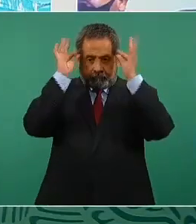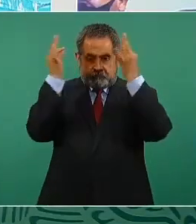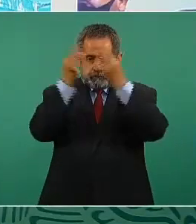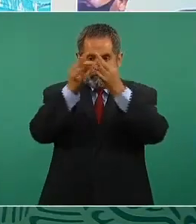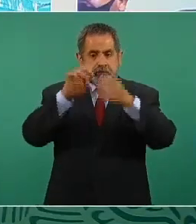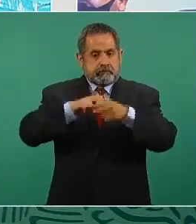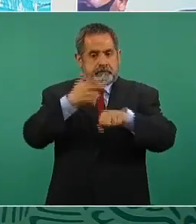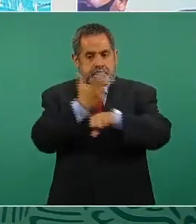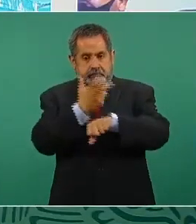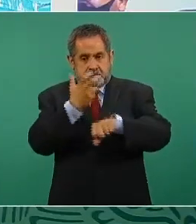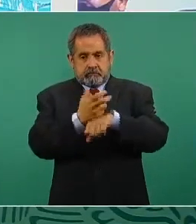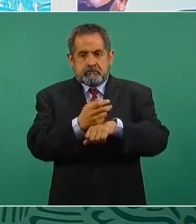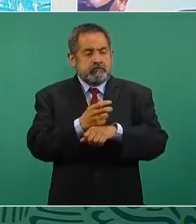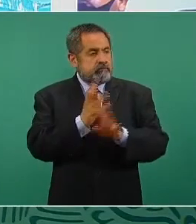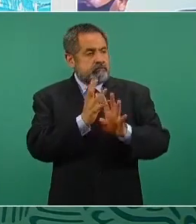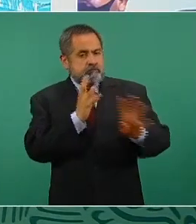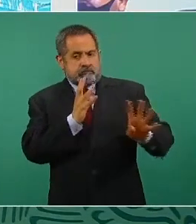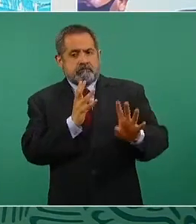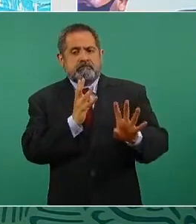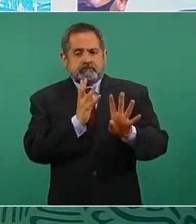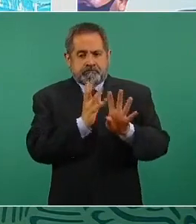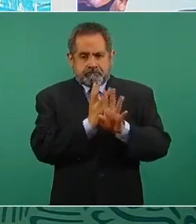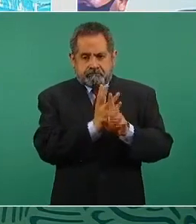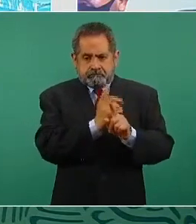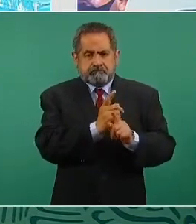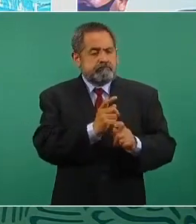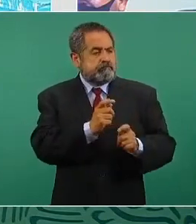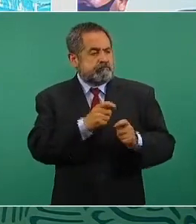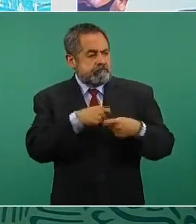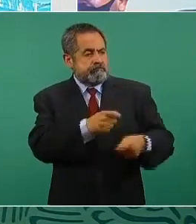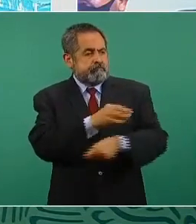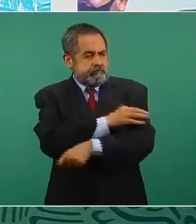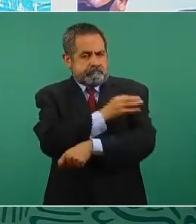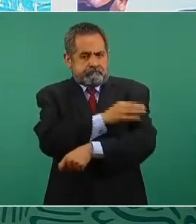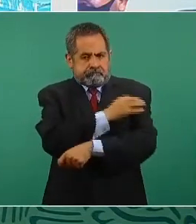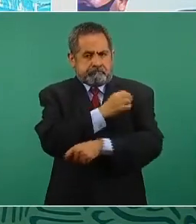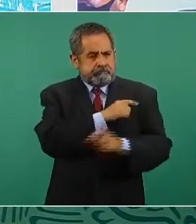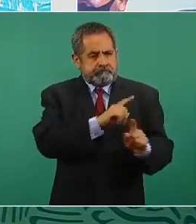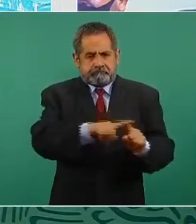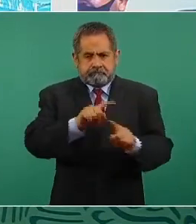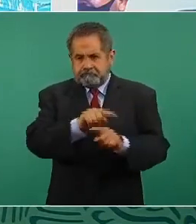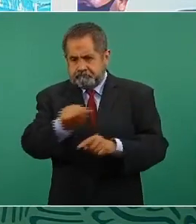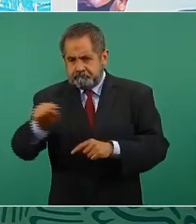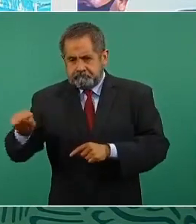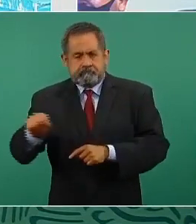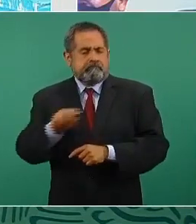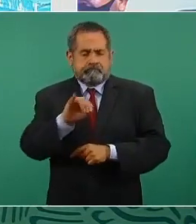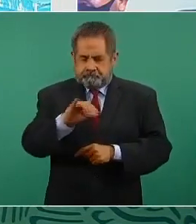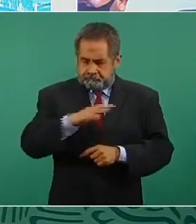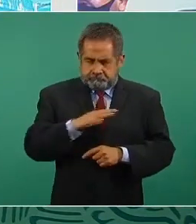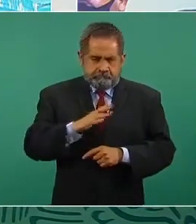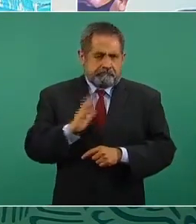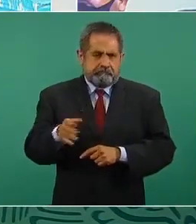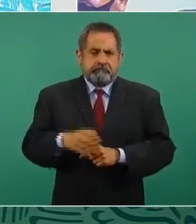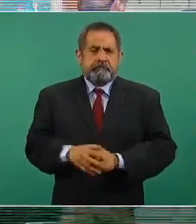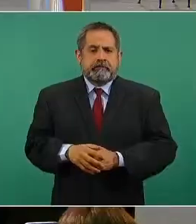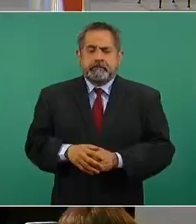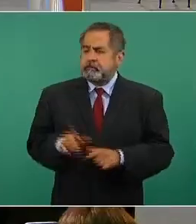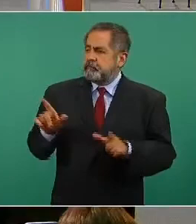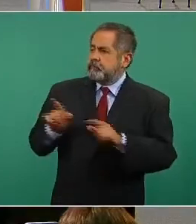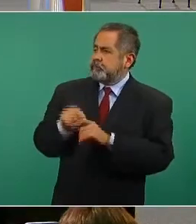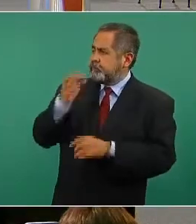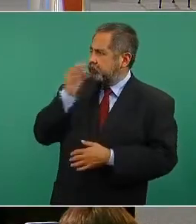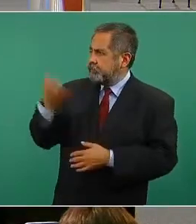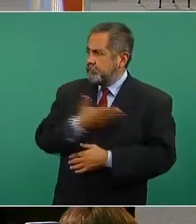están haciendo jornadas de vacunación en los Estados Unidos, que es el otro tema que nos ha encargado el presidente de la República. Y eso sería cuanto,